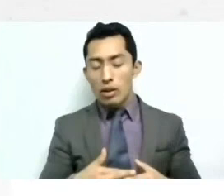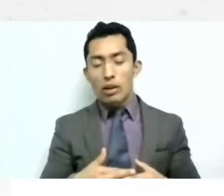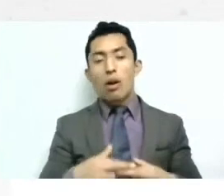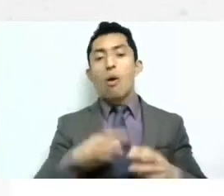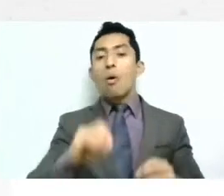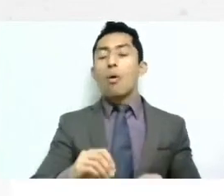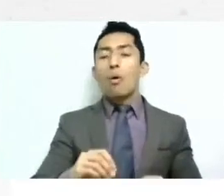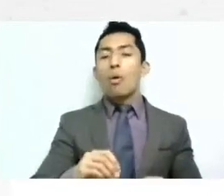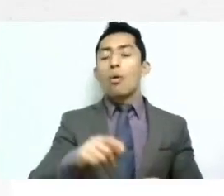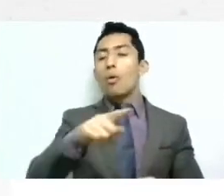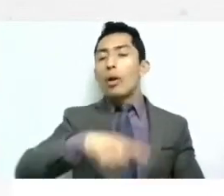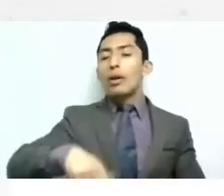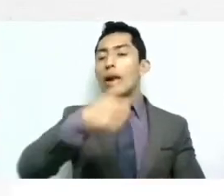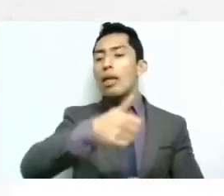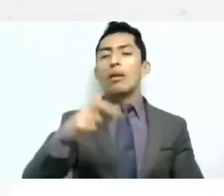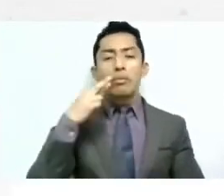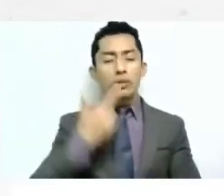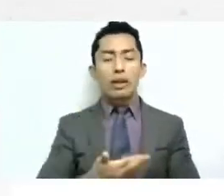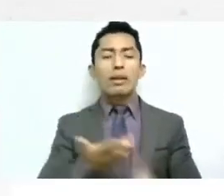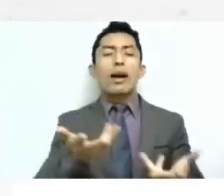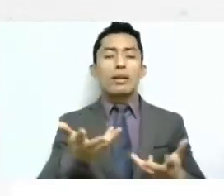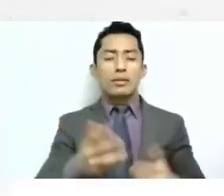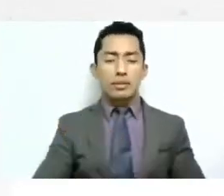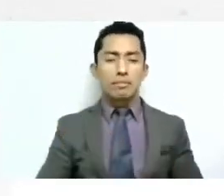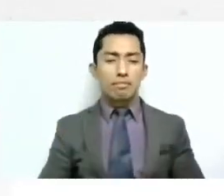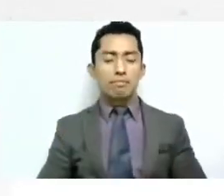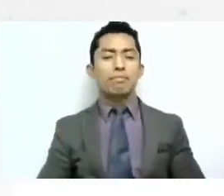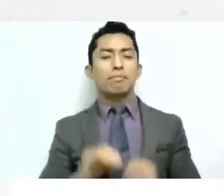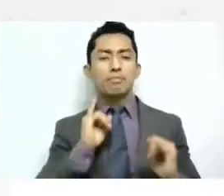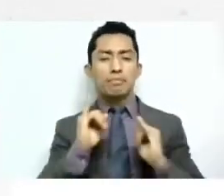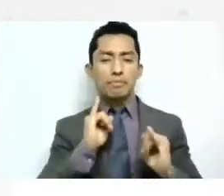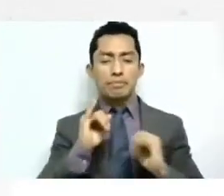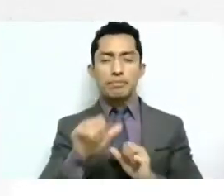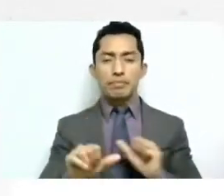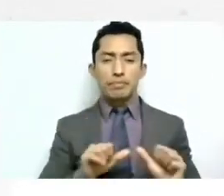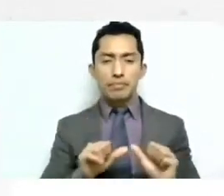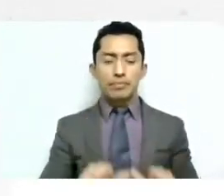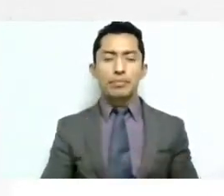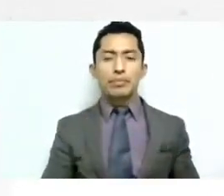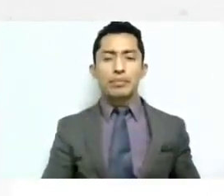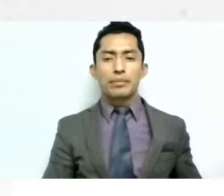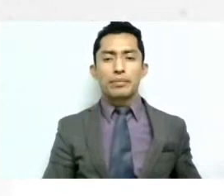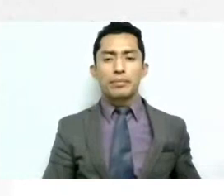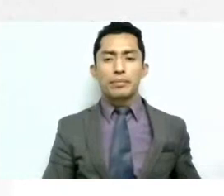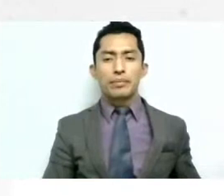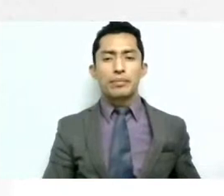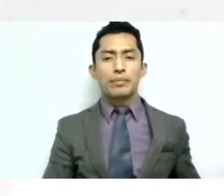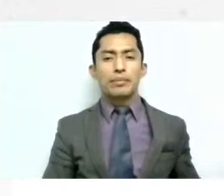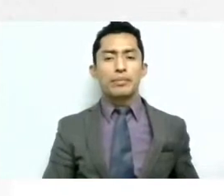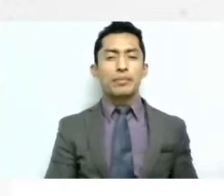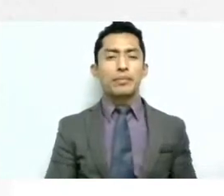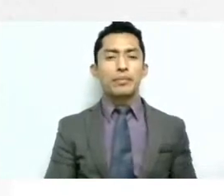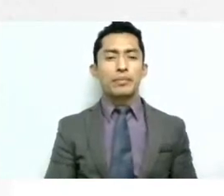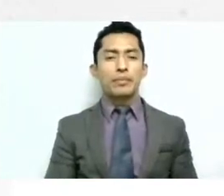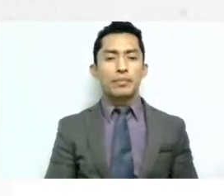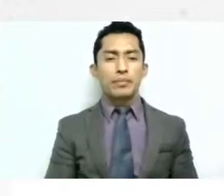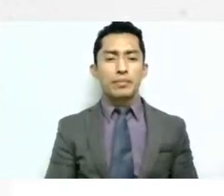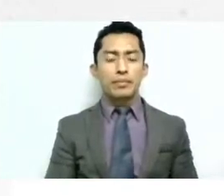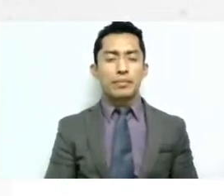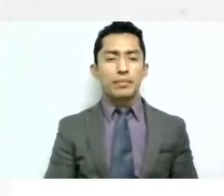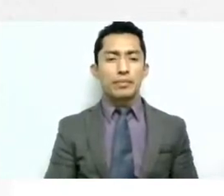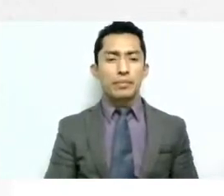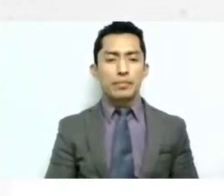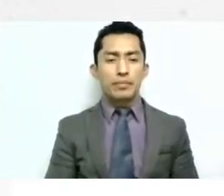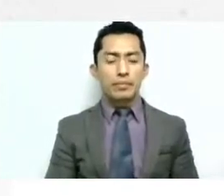de ir ayudando a los nuevos maestros en derecho social para que se vayan